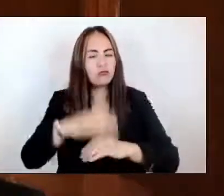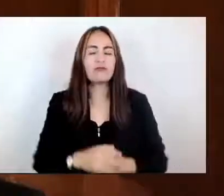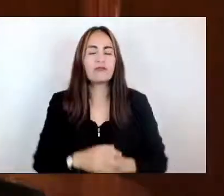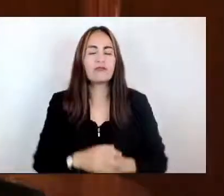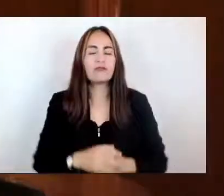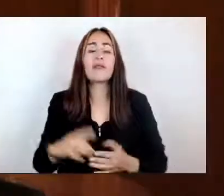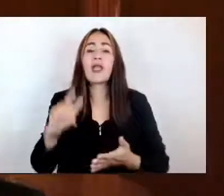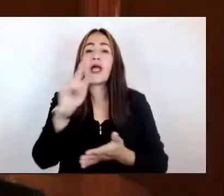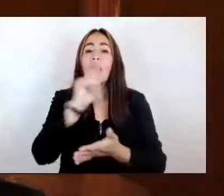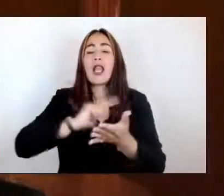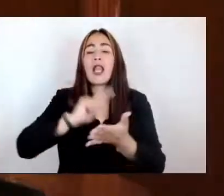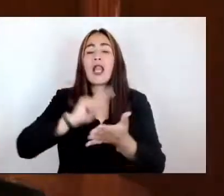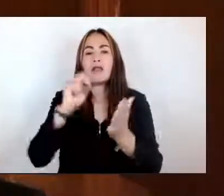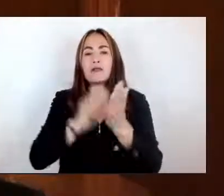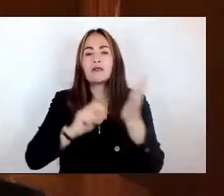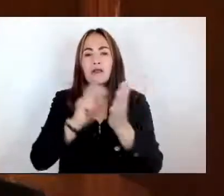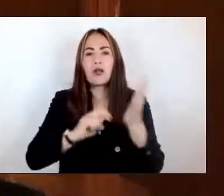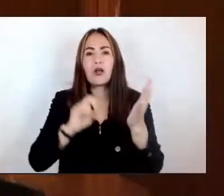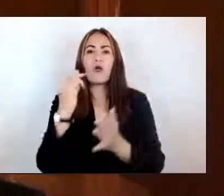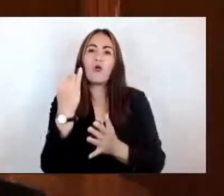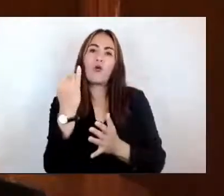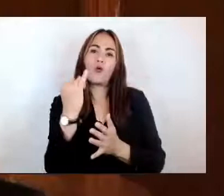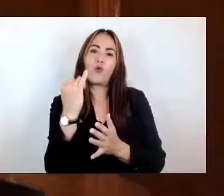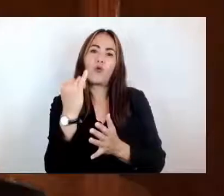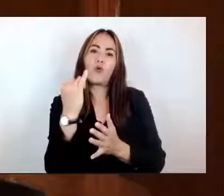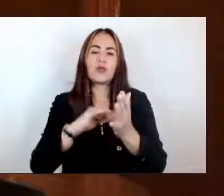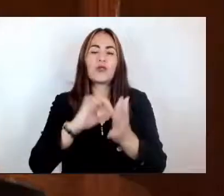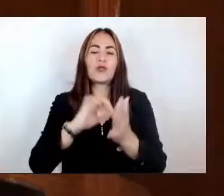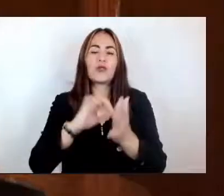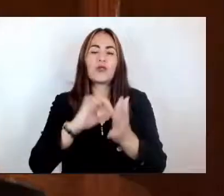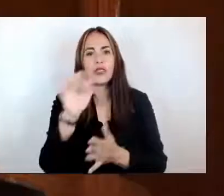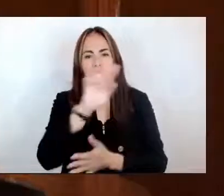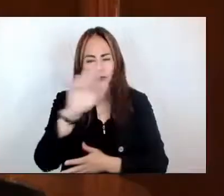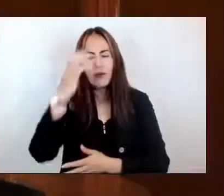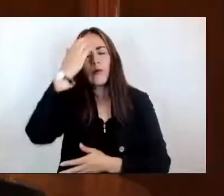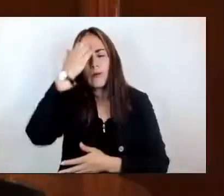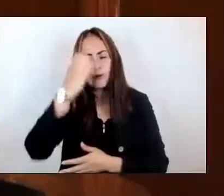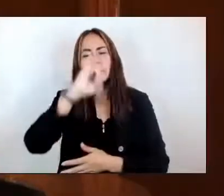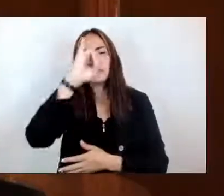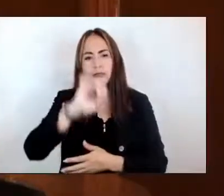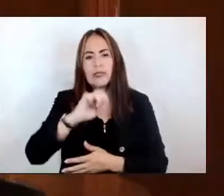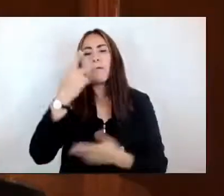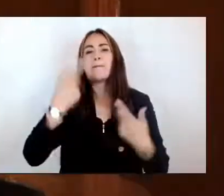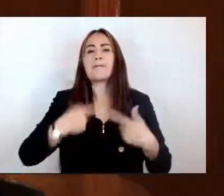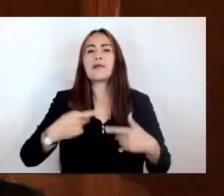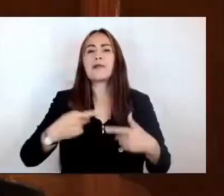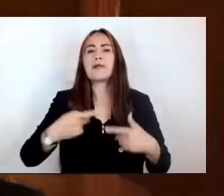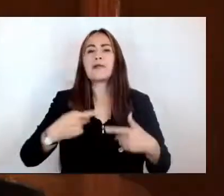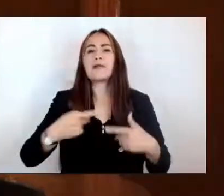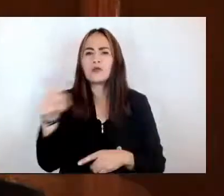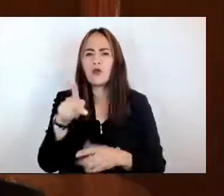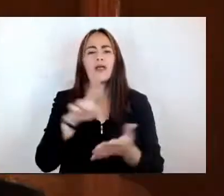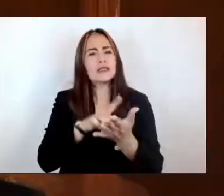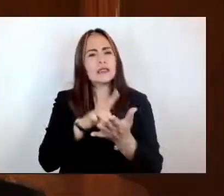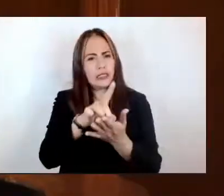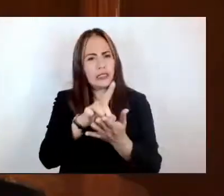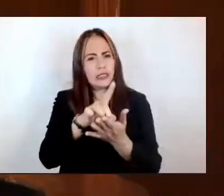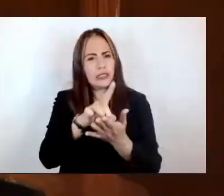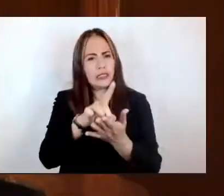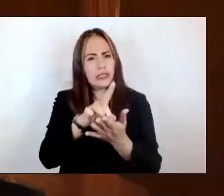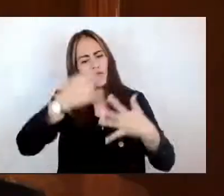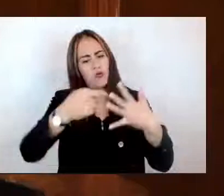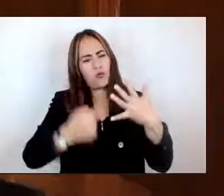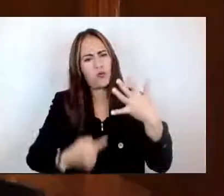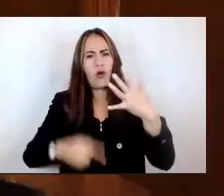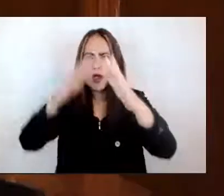de junio del 2011 reconoció que todas las personas gozan de los derechos humanos consagrados en los tratados